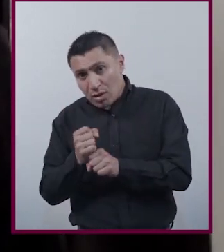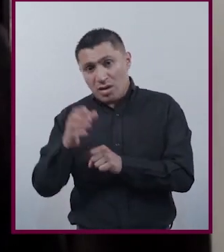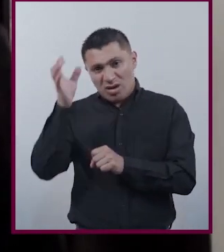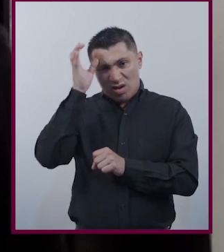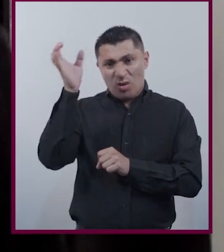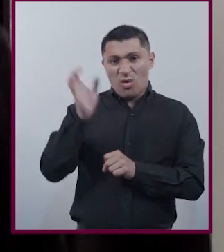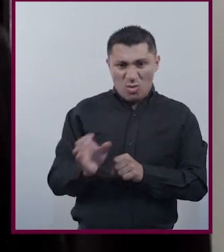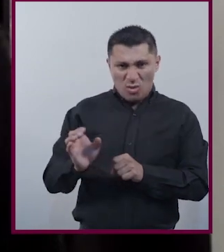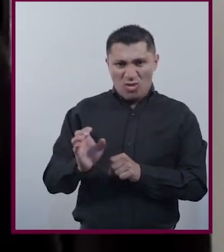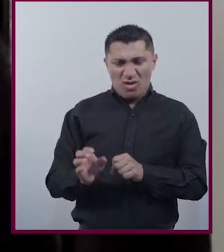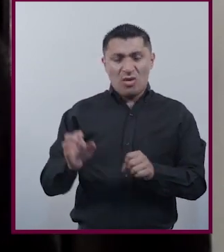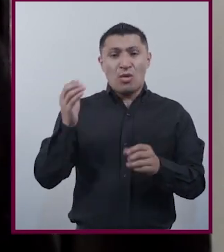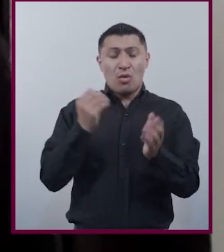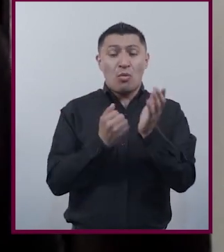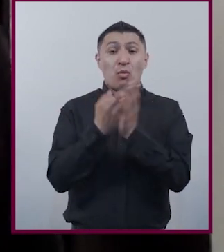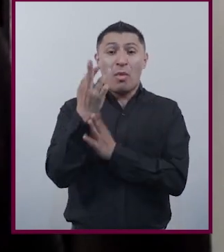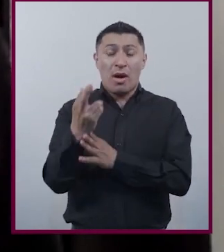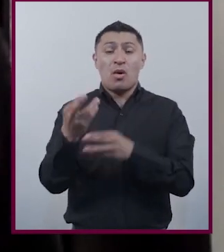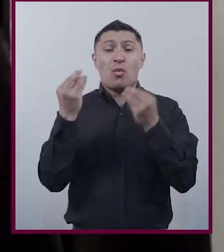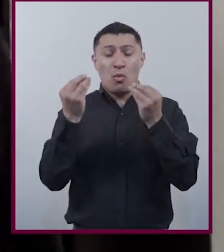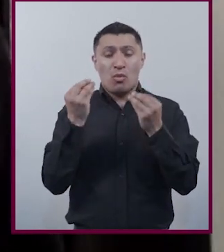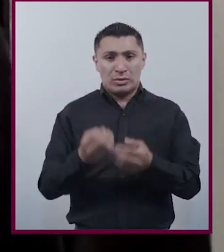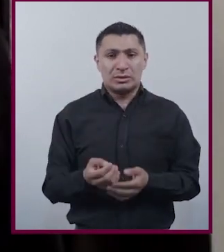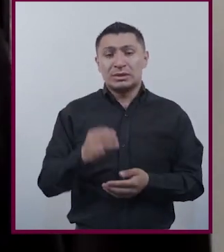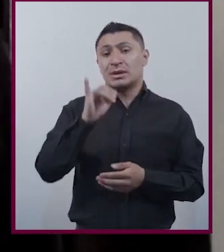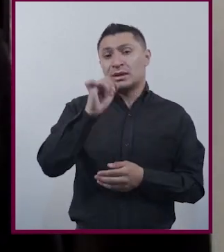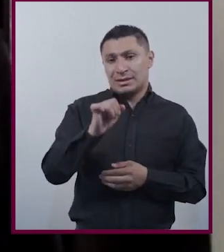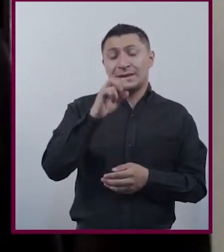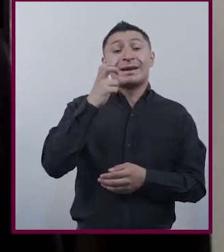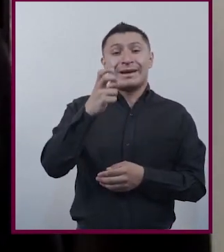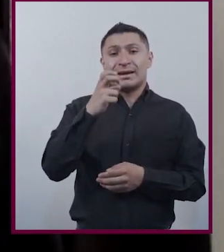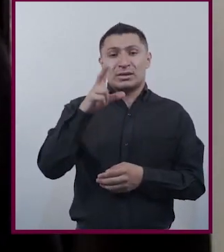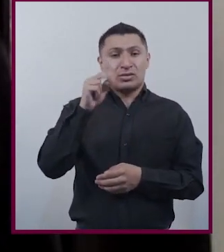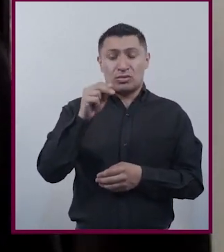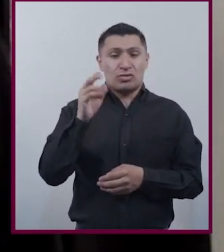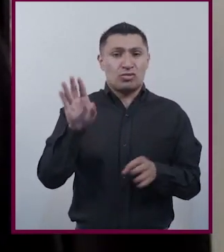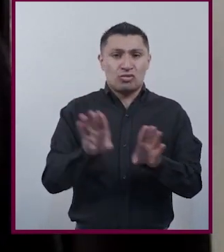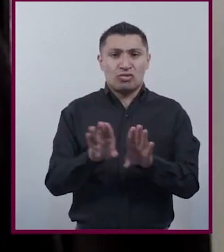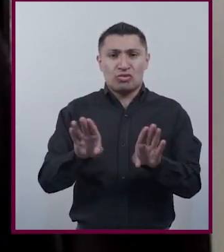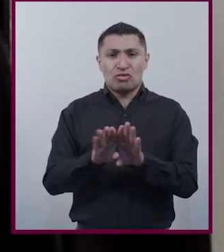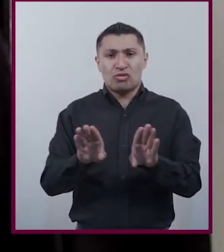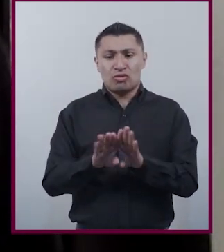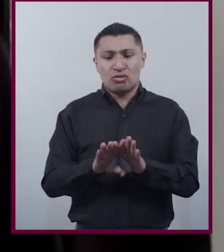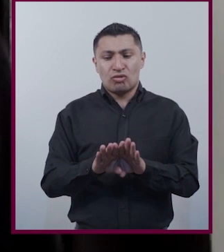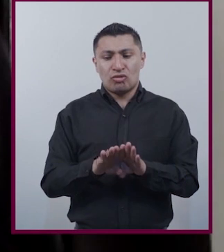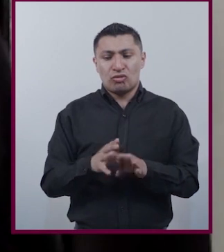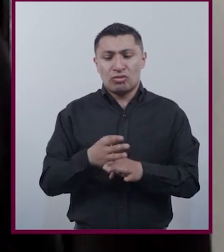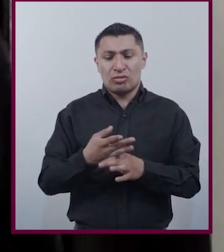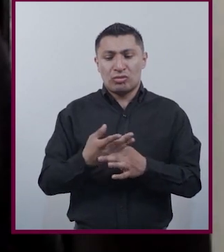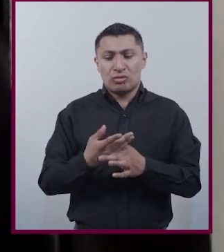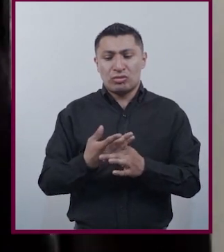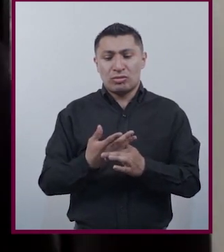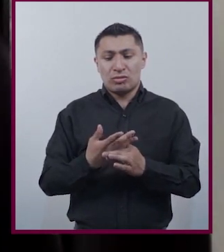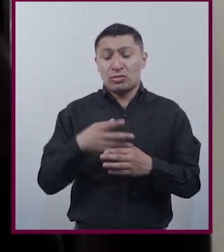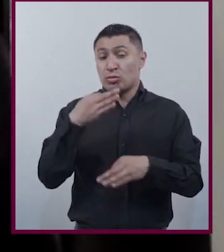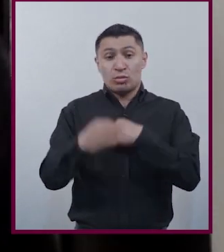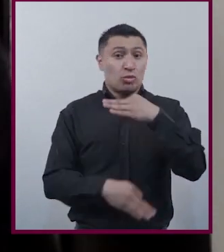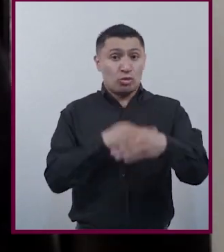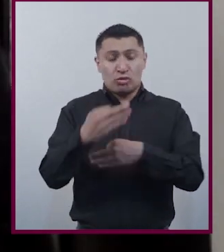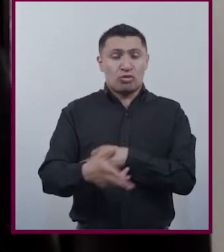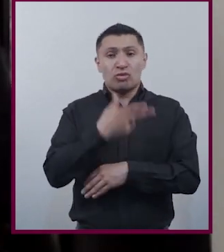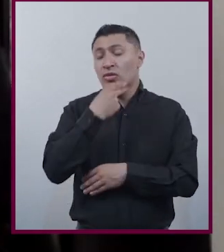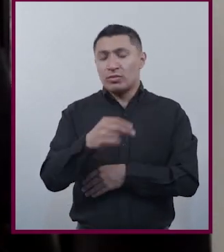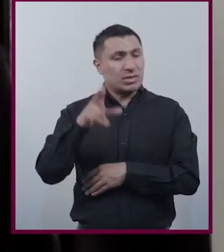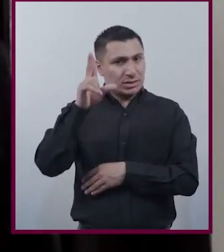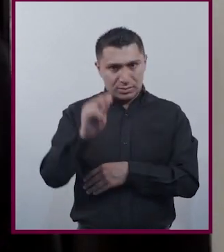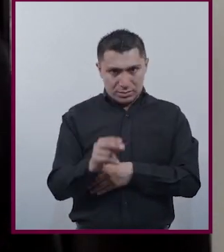En la gran mayoría De los casos Esto por supuesto No está lanzando Una generalización Sobre los